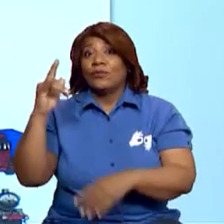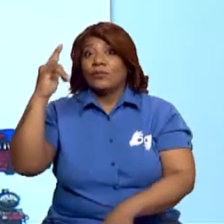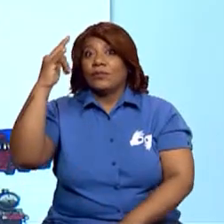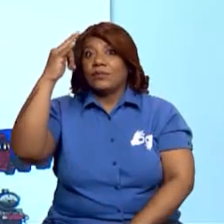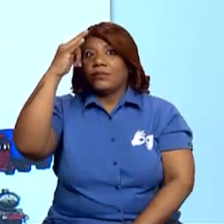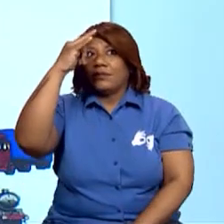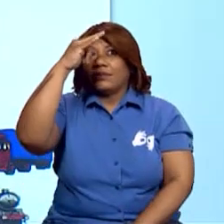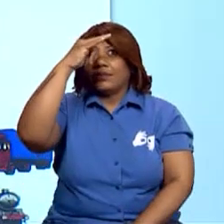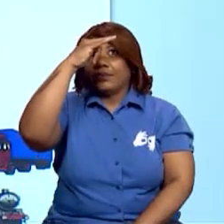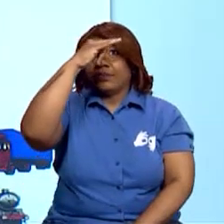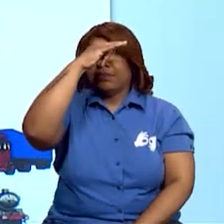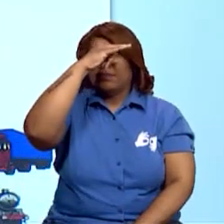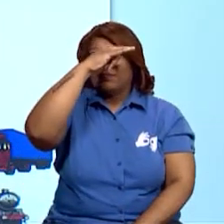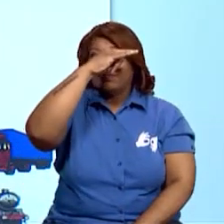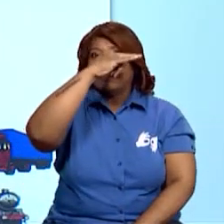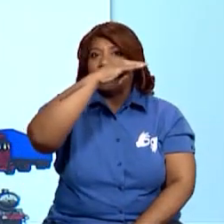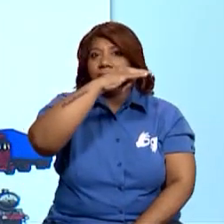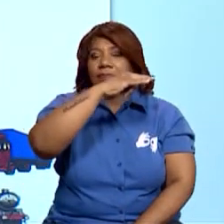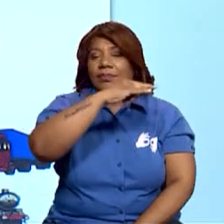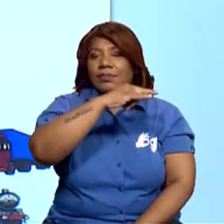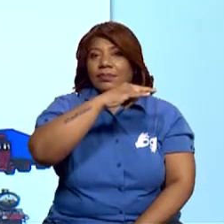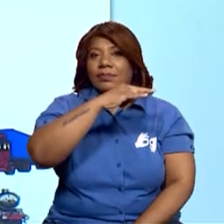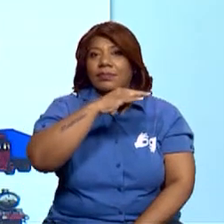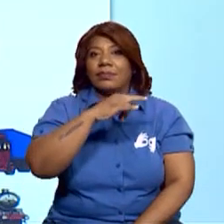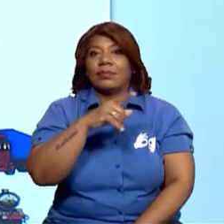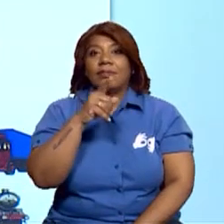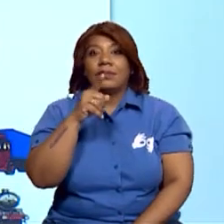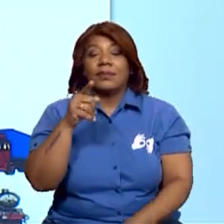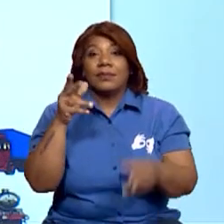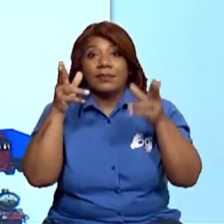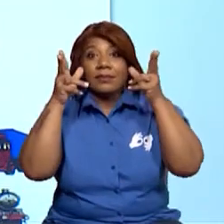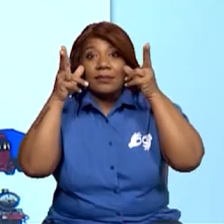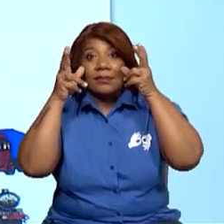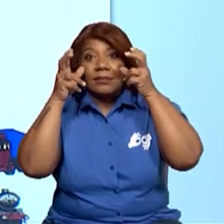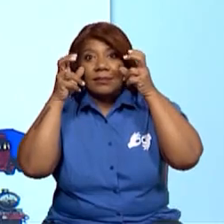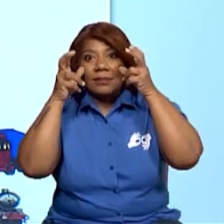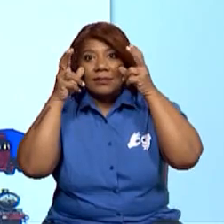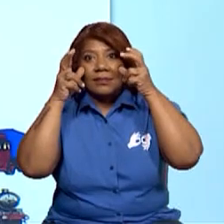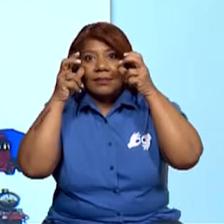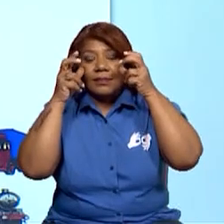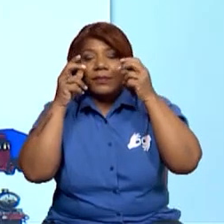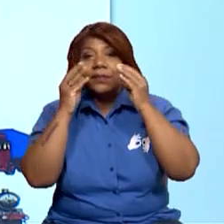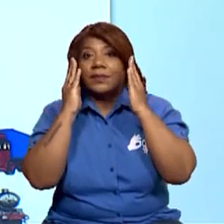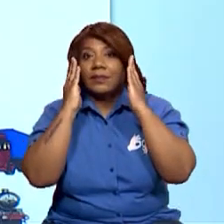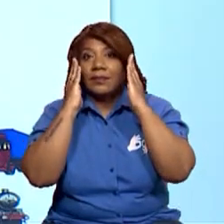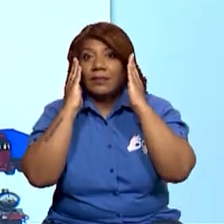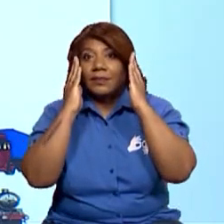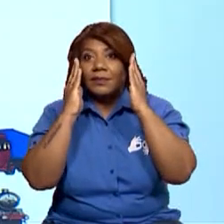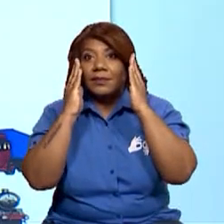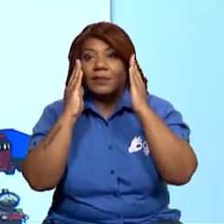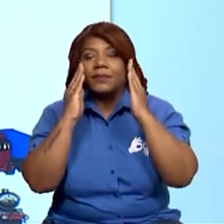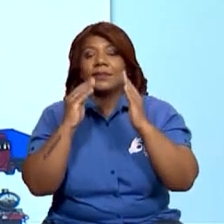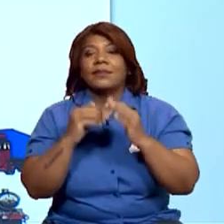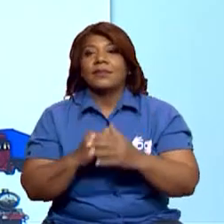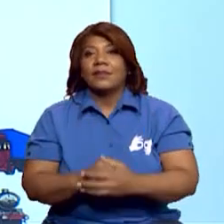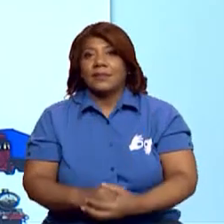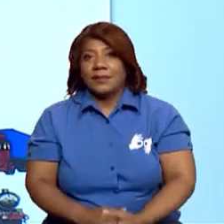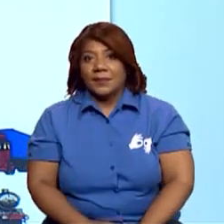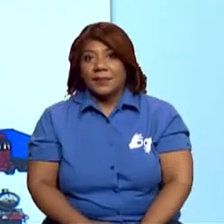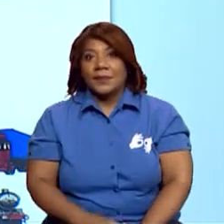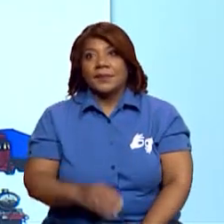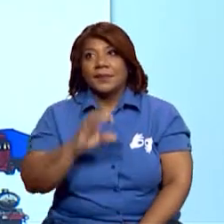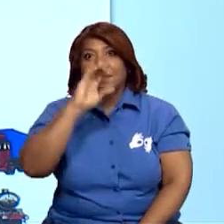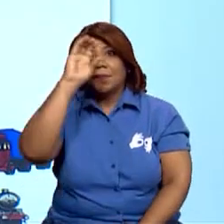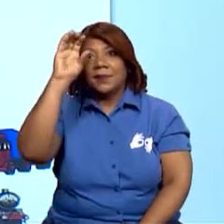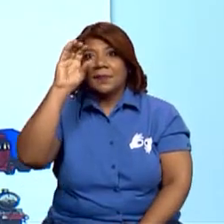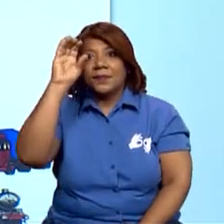Fíjate bien y observa. que ser observador. Aquí vamos a ver mucho lo que es la atención, ¿ok? Miren, tiene la nube.